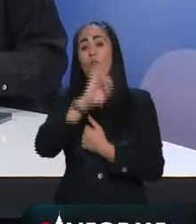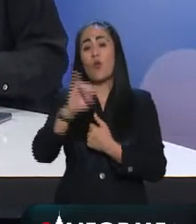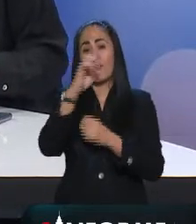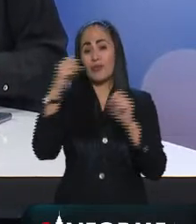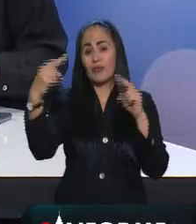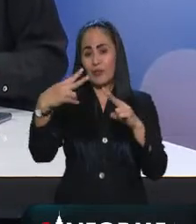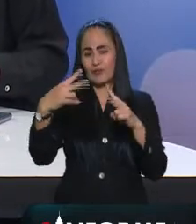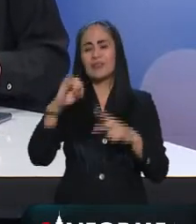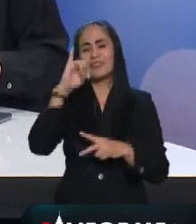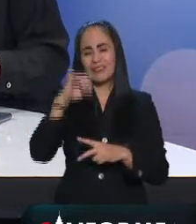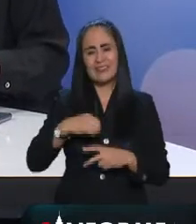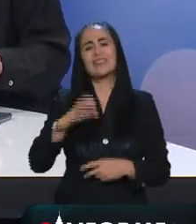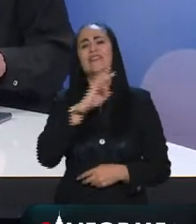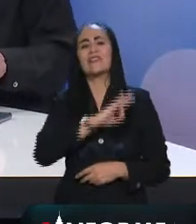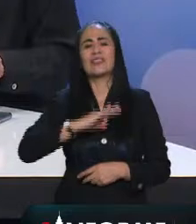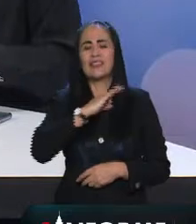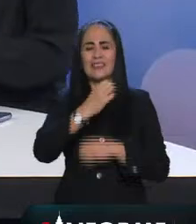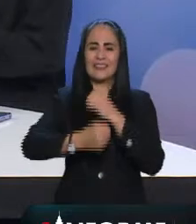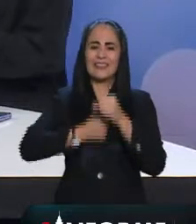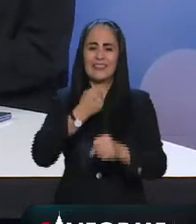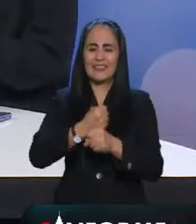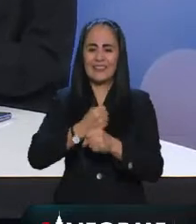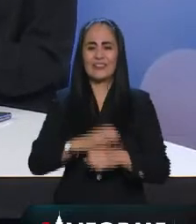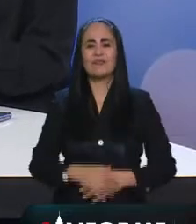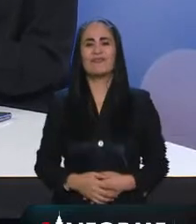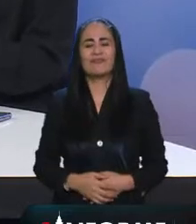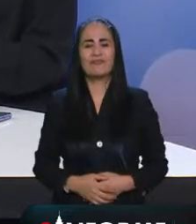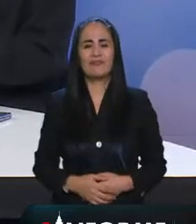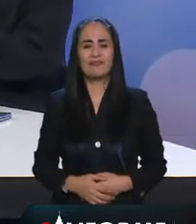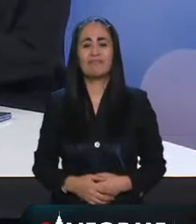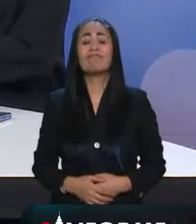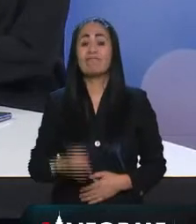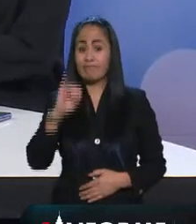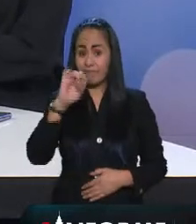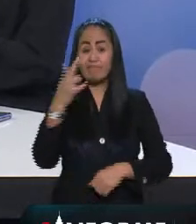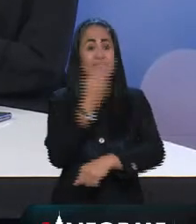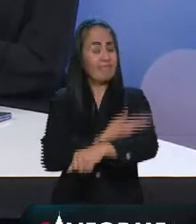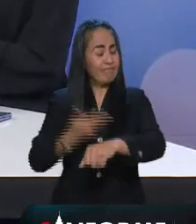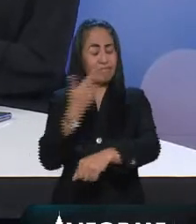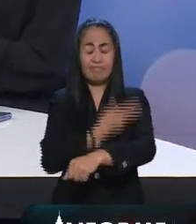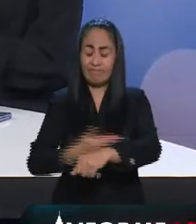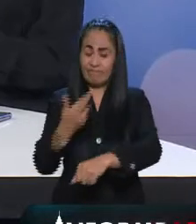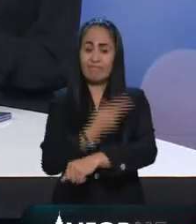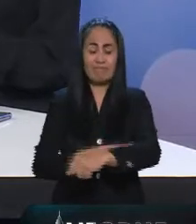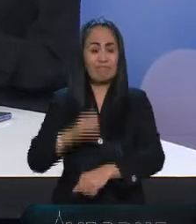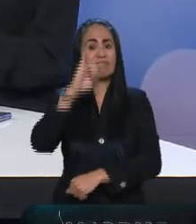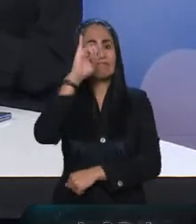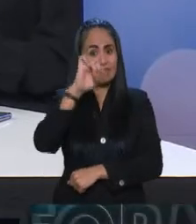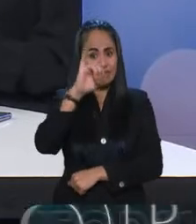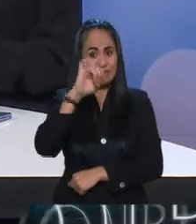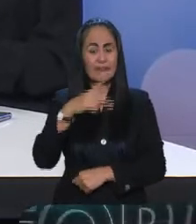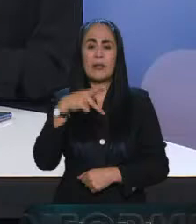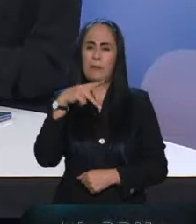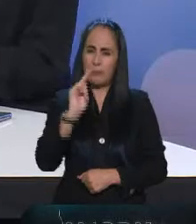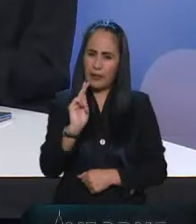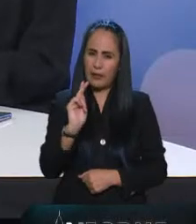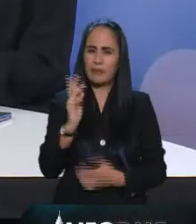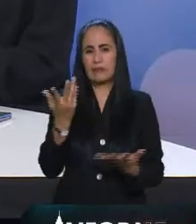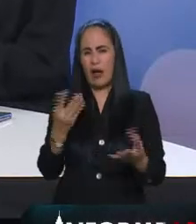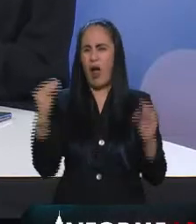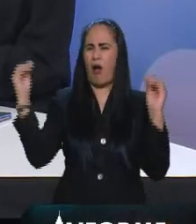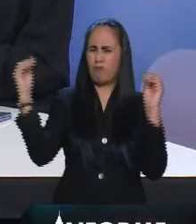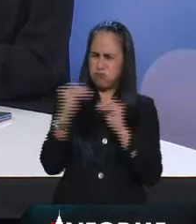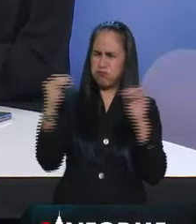feliz año feliz año querido sin duda organizados pero pero lo o sea no no hay que negar que este